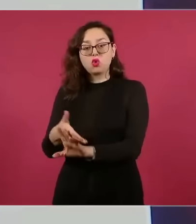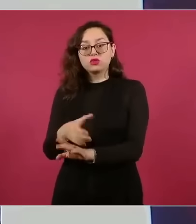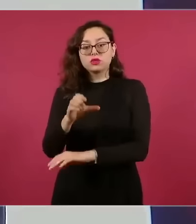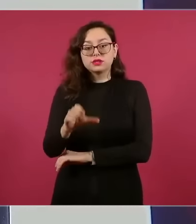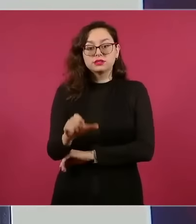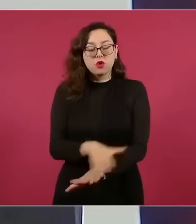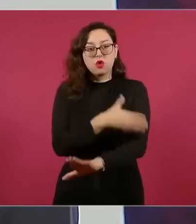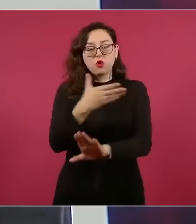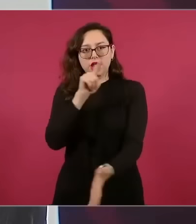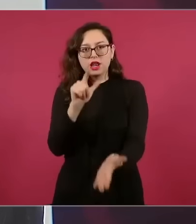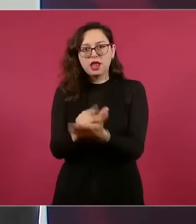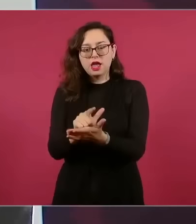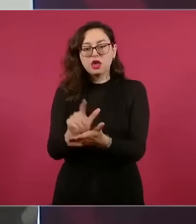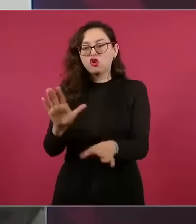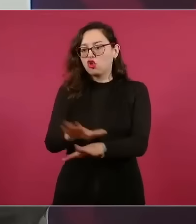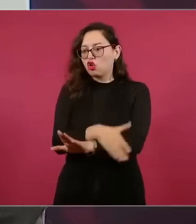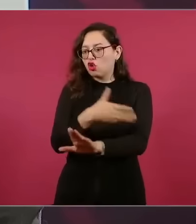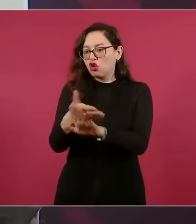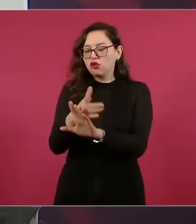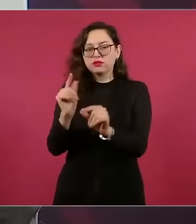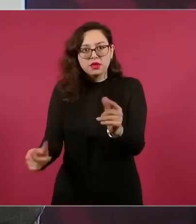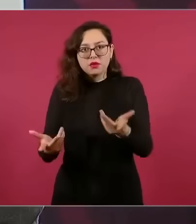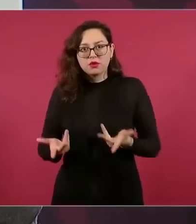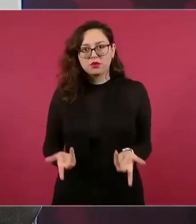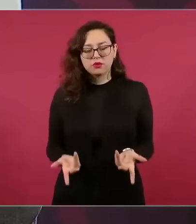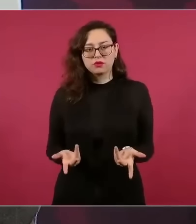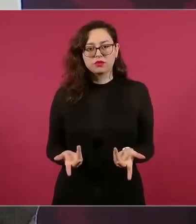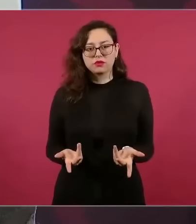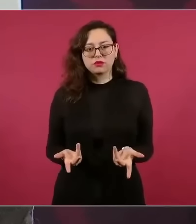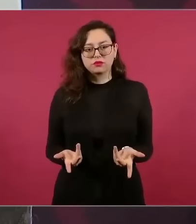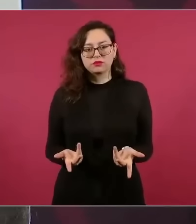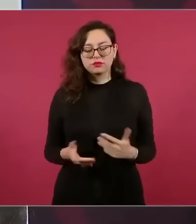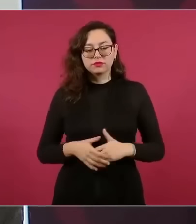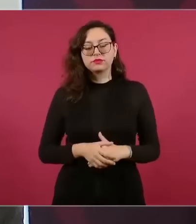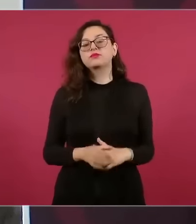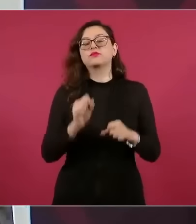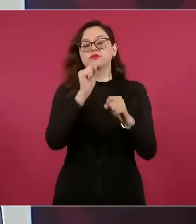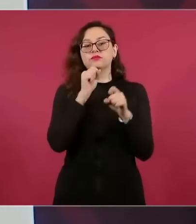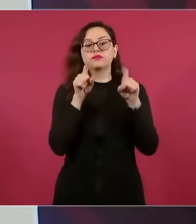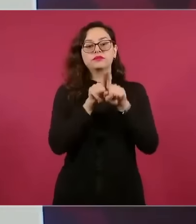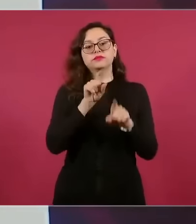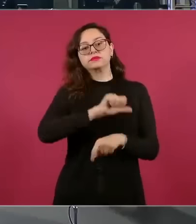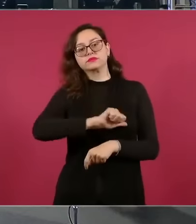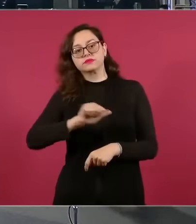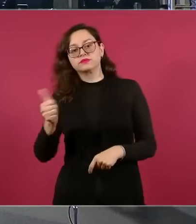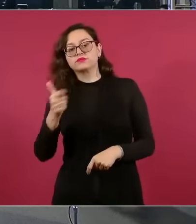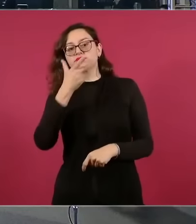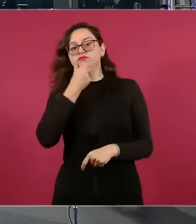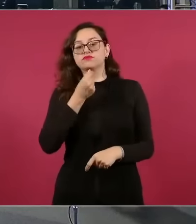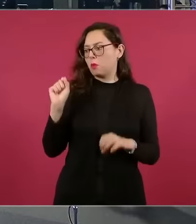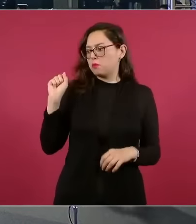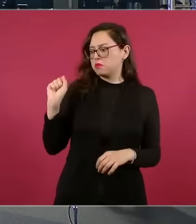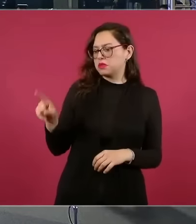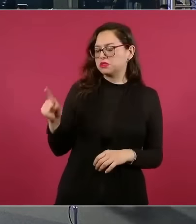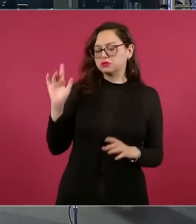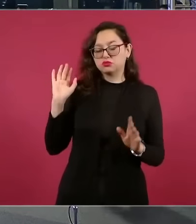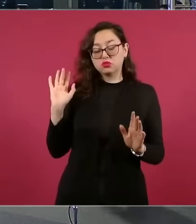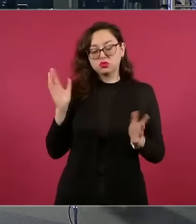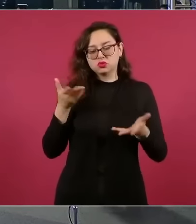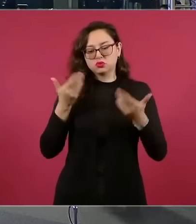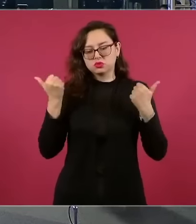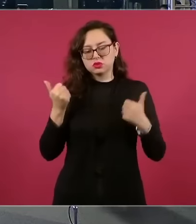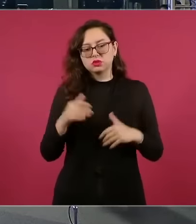Fierro, sí. Ya les platiqué lo que hizo otro juez, no sé si el mismo. Cuando